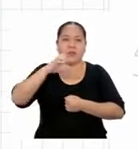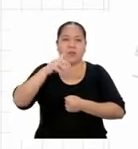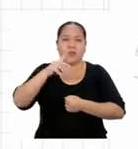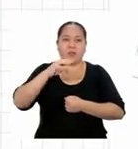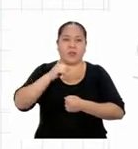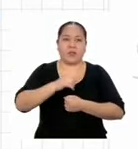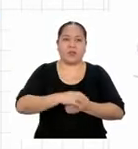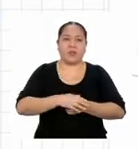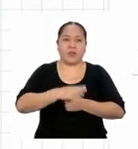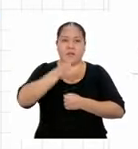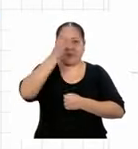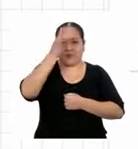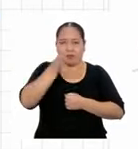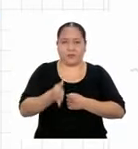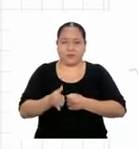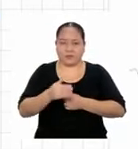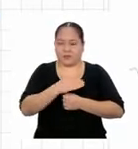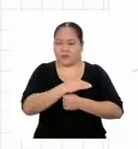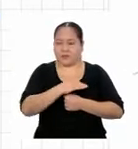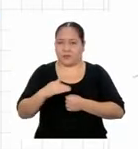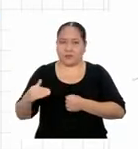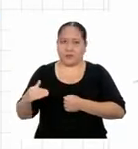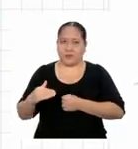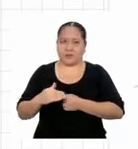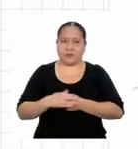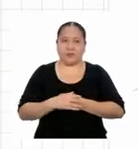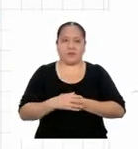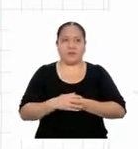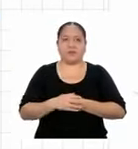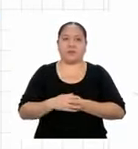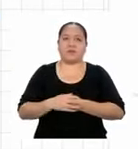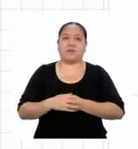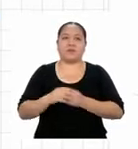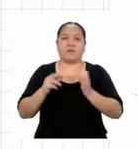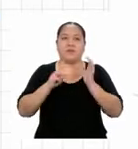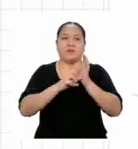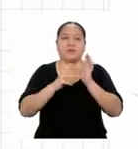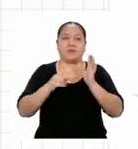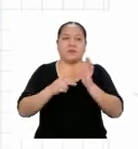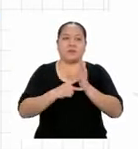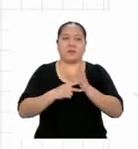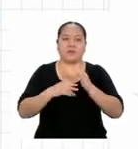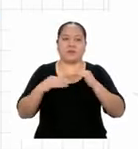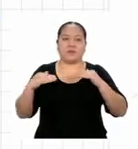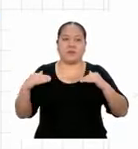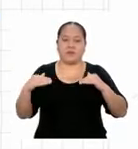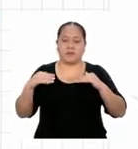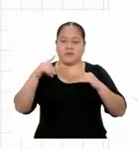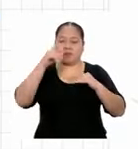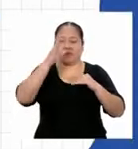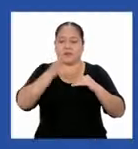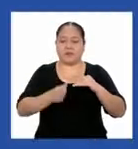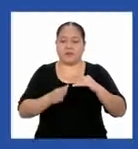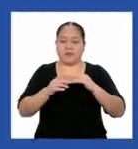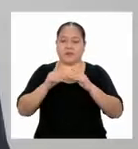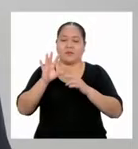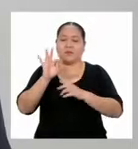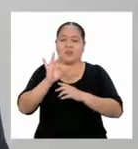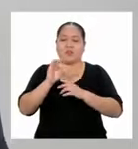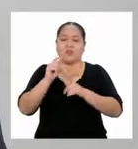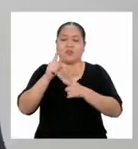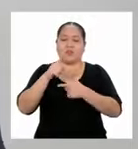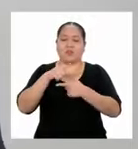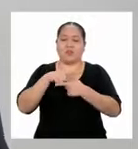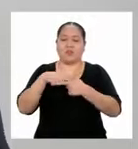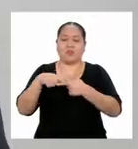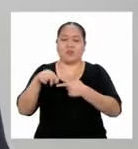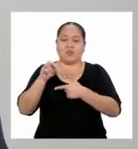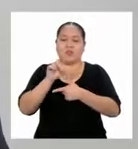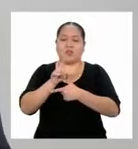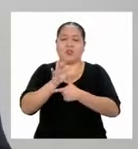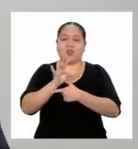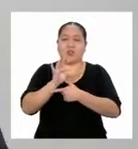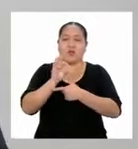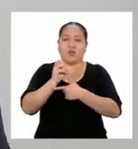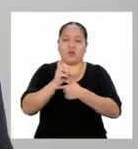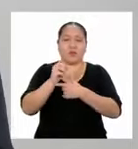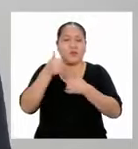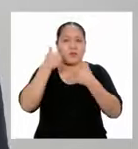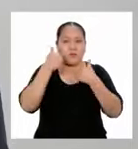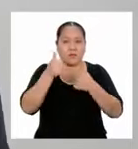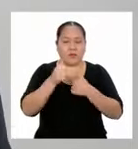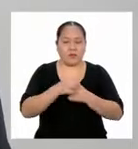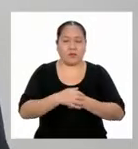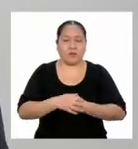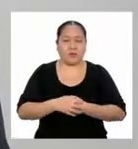es perpendicular con el lado de la figura. Es decir, forma un ángulo de 90 grados. ¡Ajá! Vamos bien.